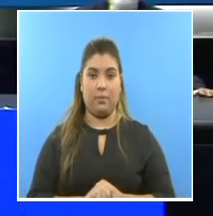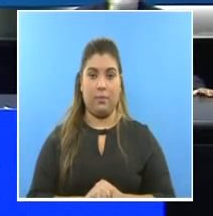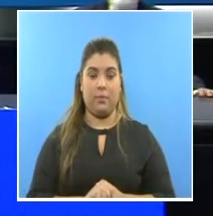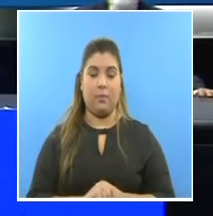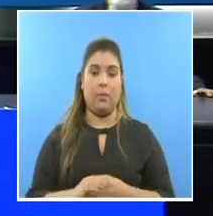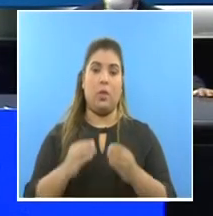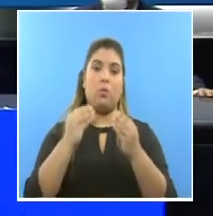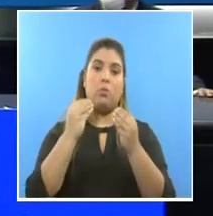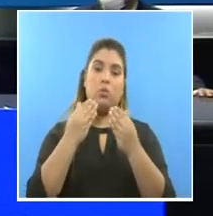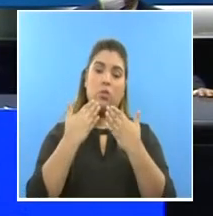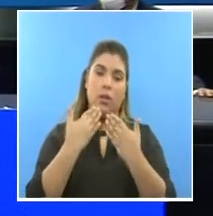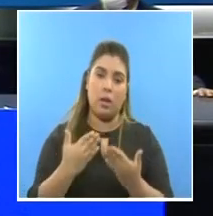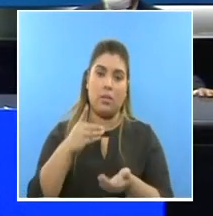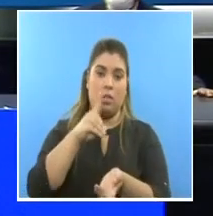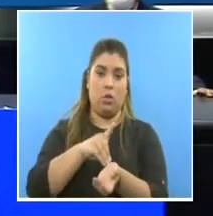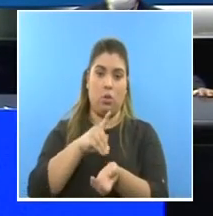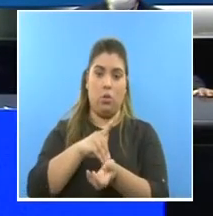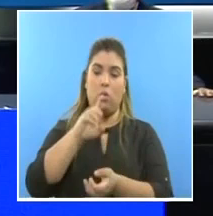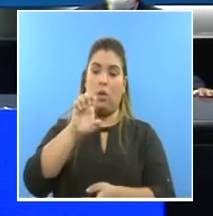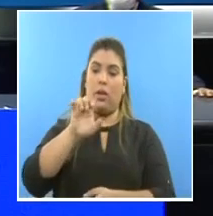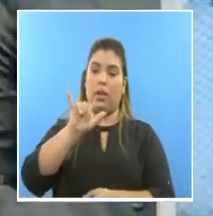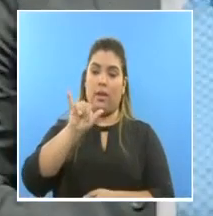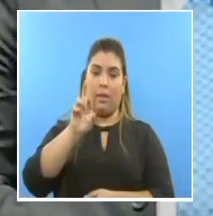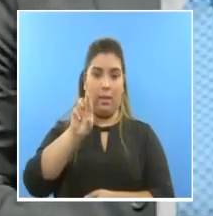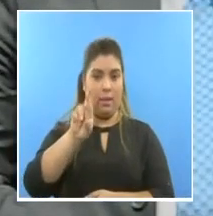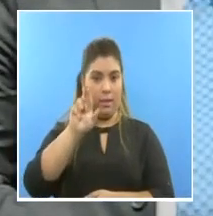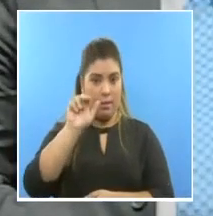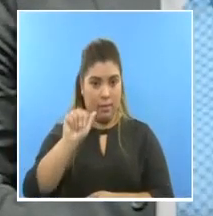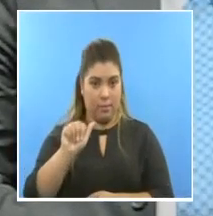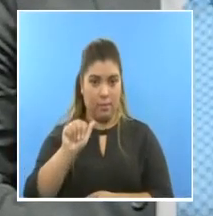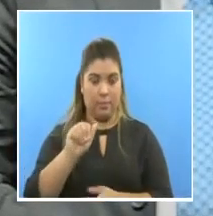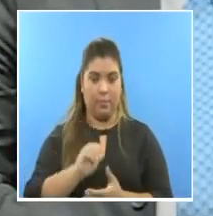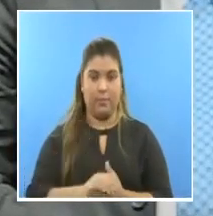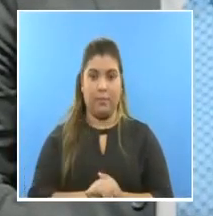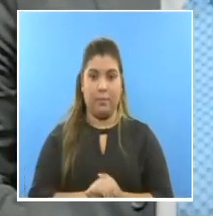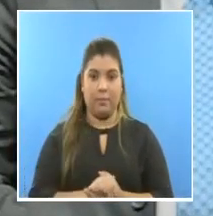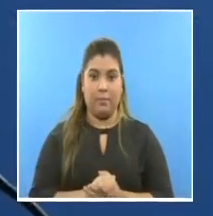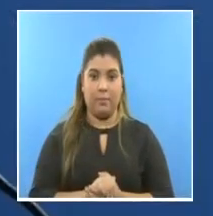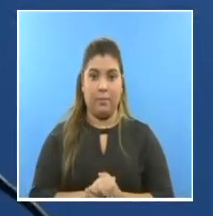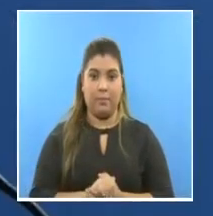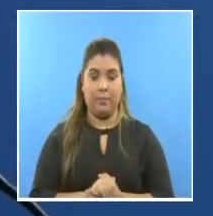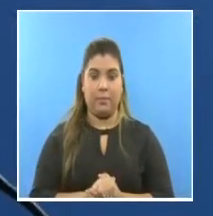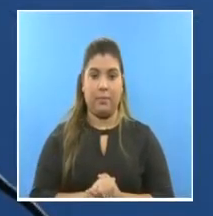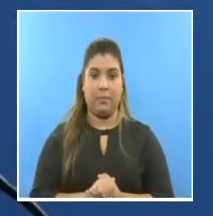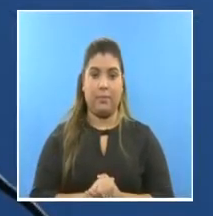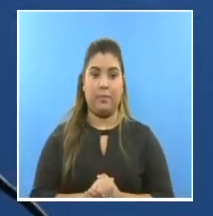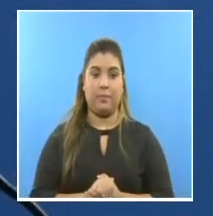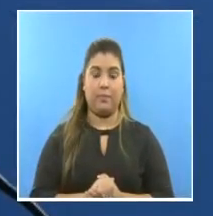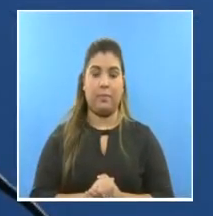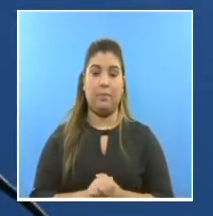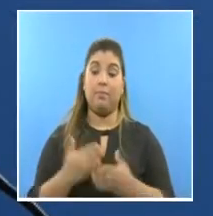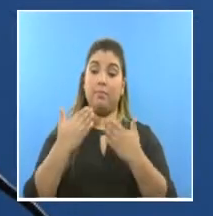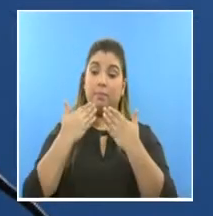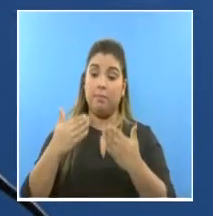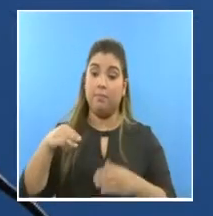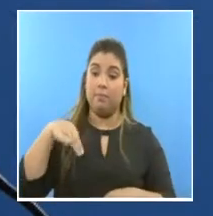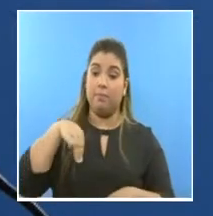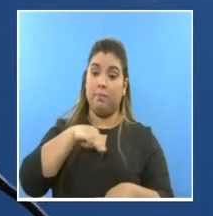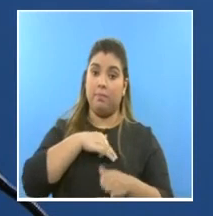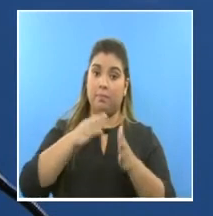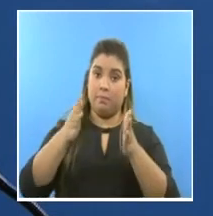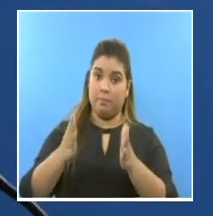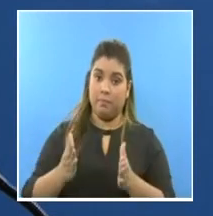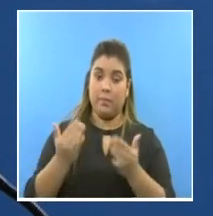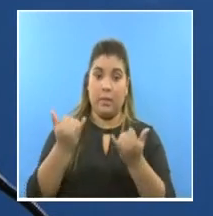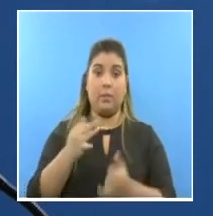Muchas gracias, doctor Aira Ruiz. Licenciado Aris, por favor. Gracias, señores Ministros. Ahora